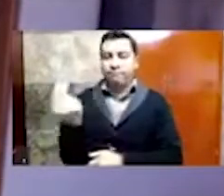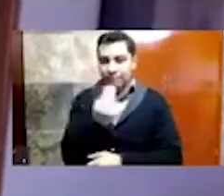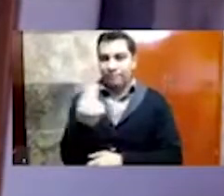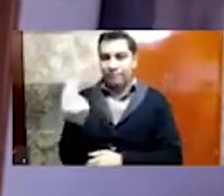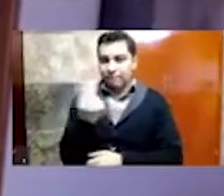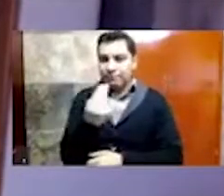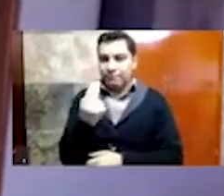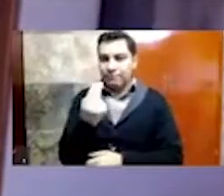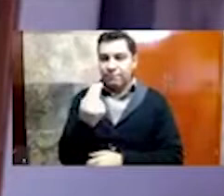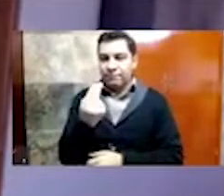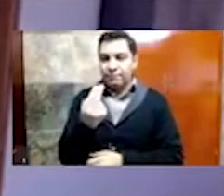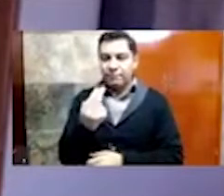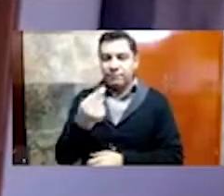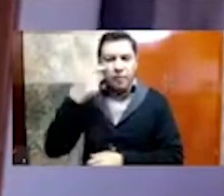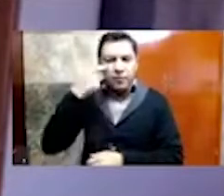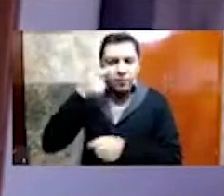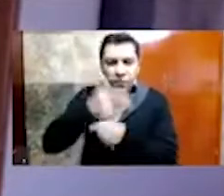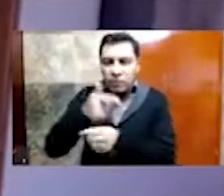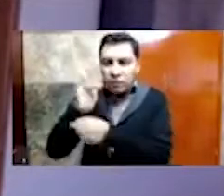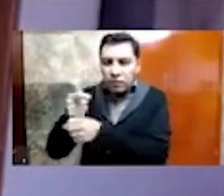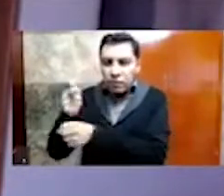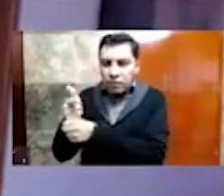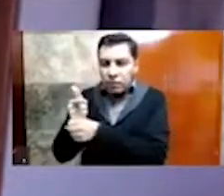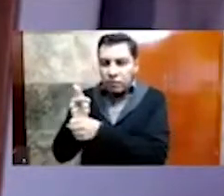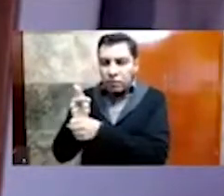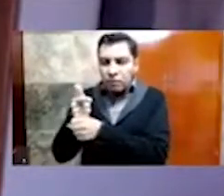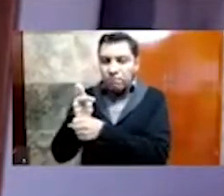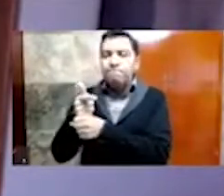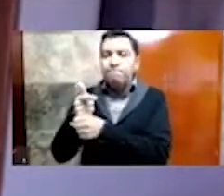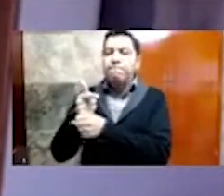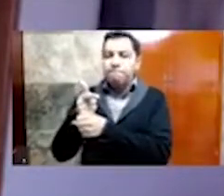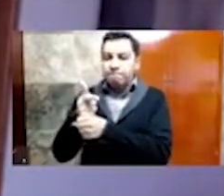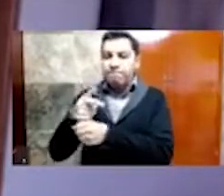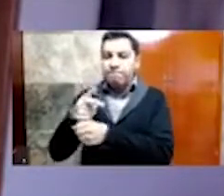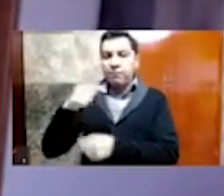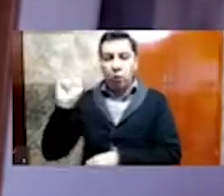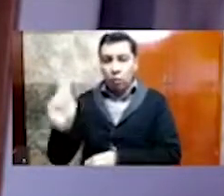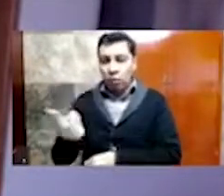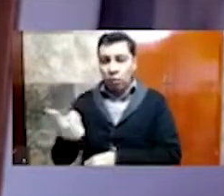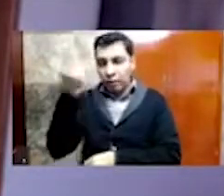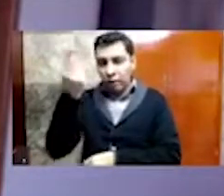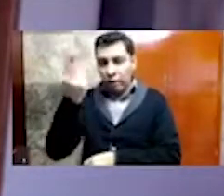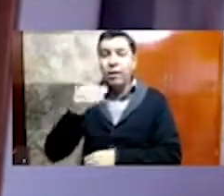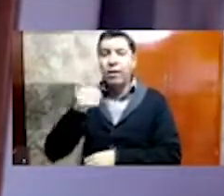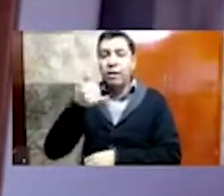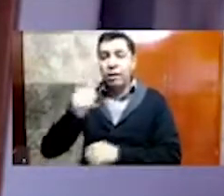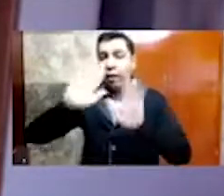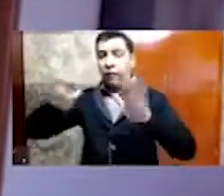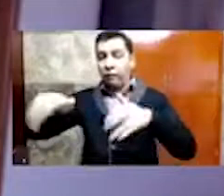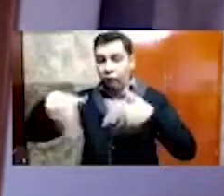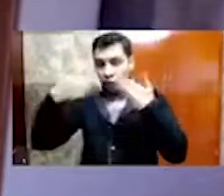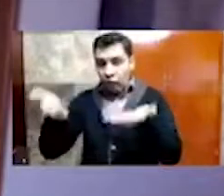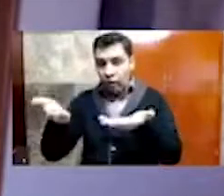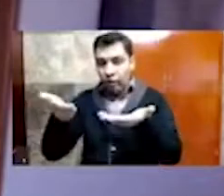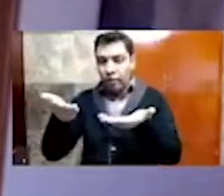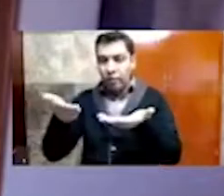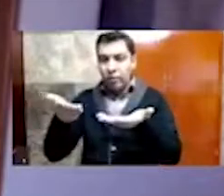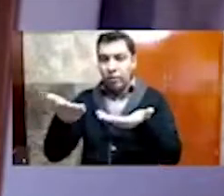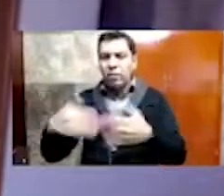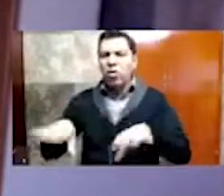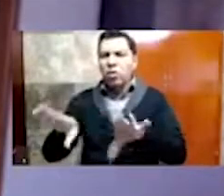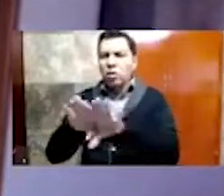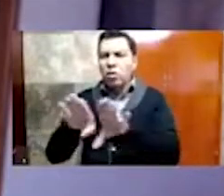me percato de que los formatos que que hemos usado y que hemos inventado,